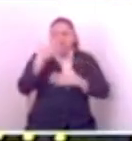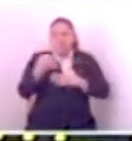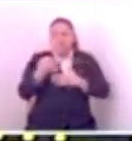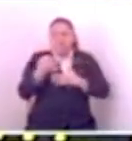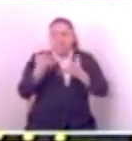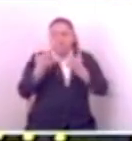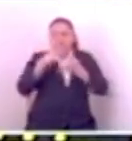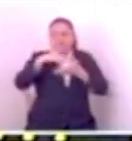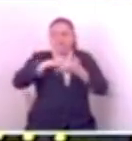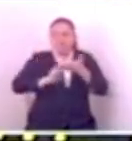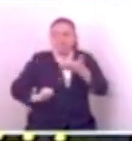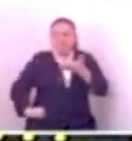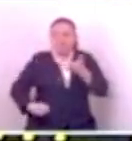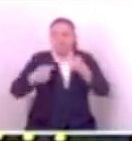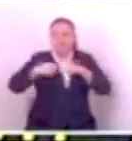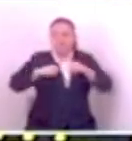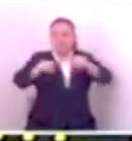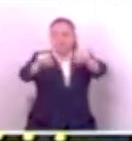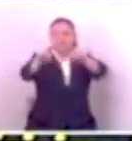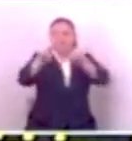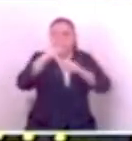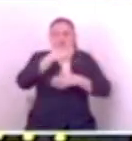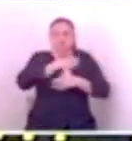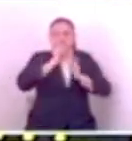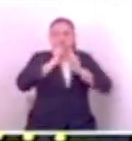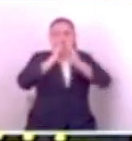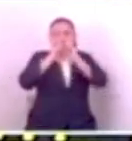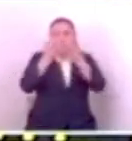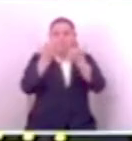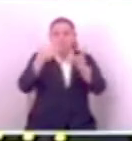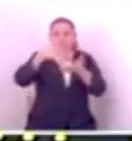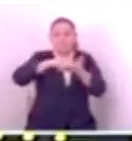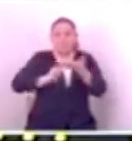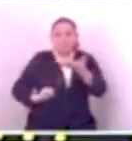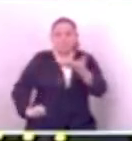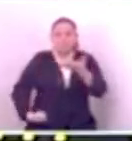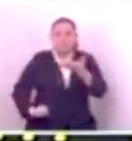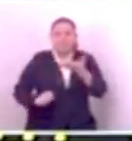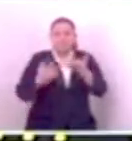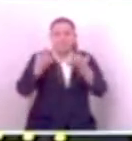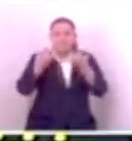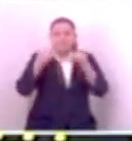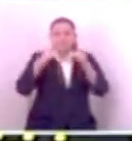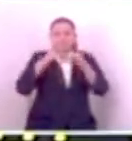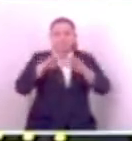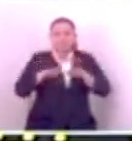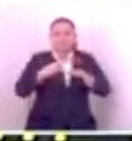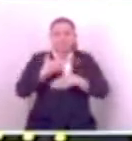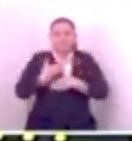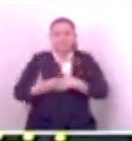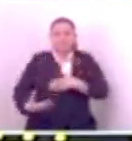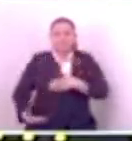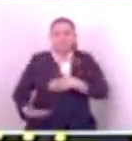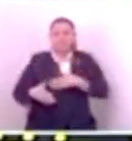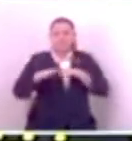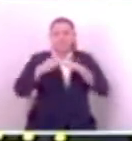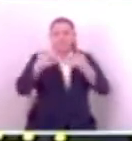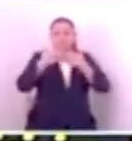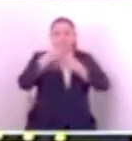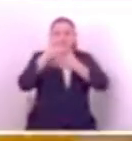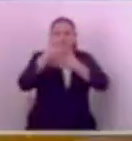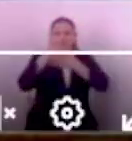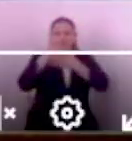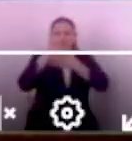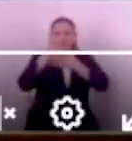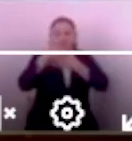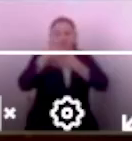pandilleros, ay, yo voto en contra porque pobrecita la familia de los pandilleros, que ya no tienen cómo comer porque ya no hay extorsión. Ay, no, es que libérenlo